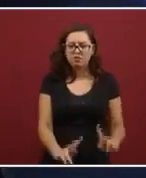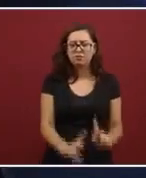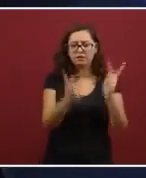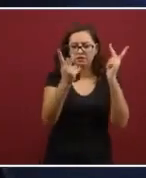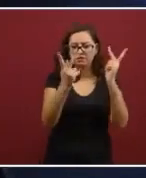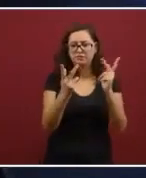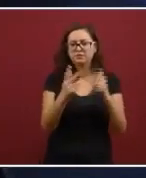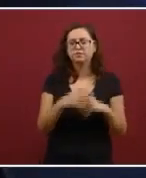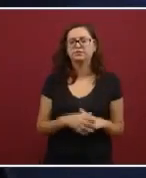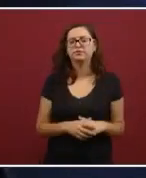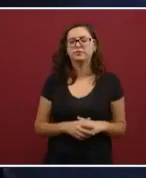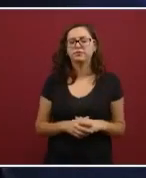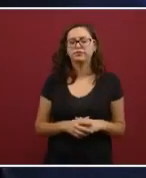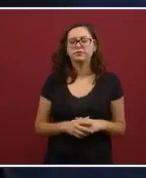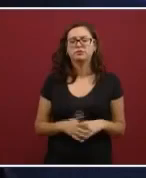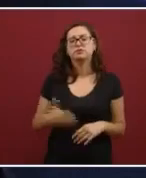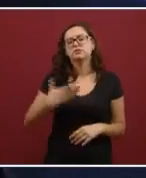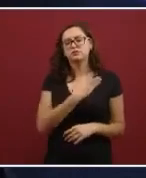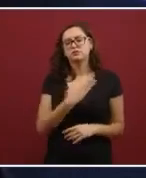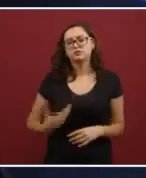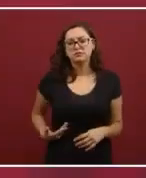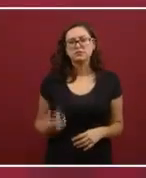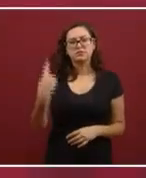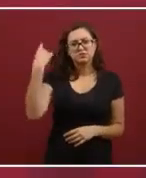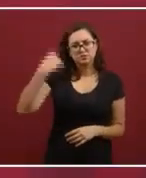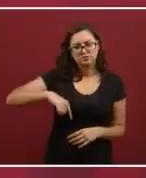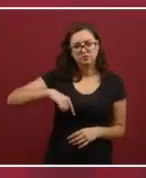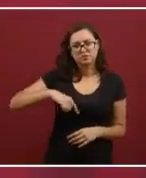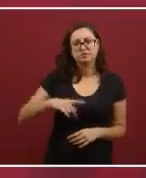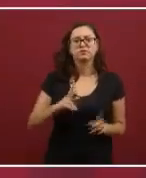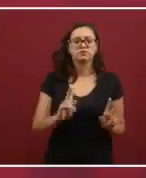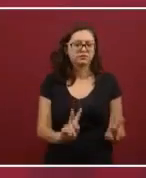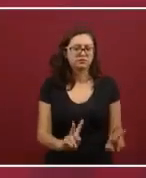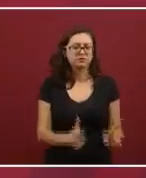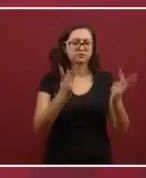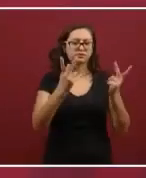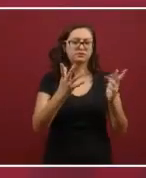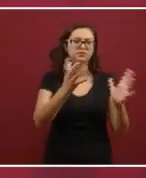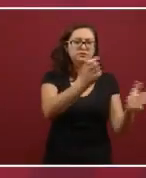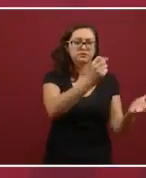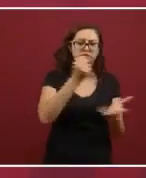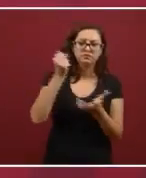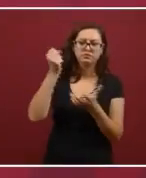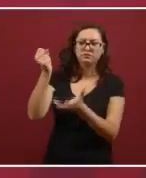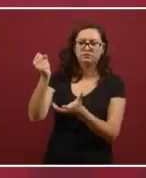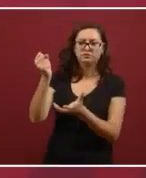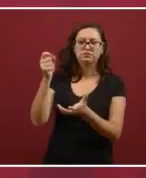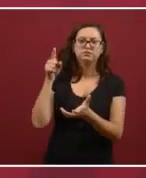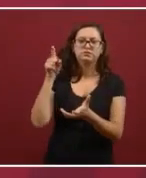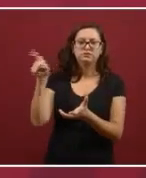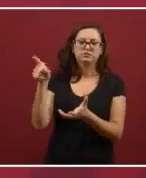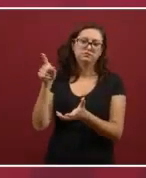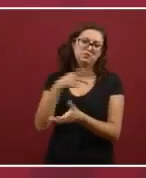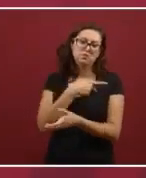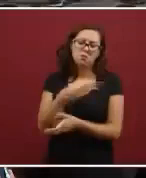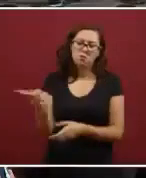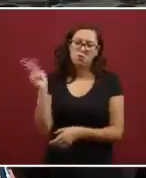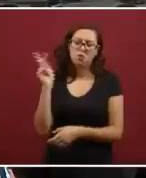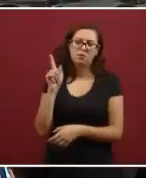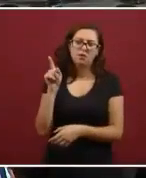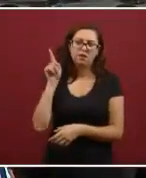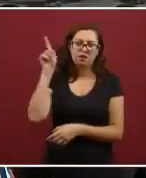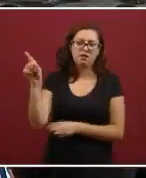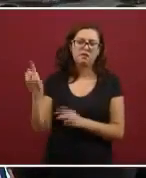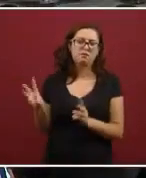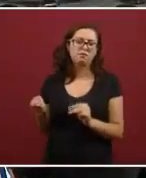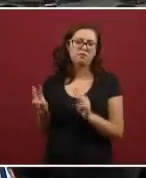Ese destino, de acuerdo a la instrucción del señor presidente, es ahora destinarlo a los municipios de mayor marginación en la Sierra